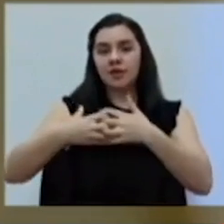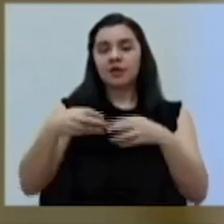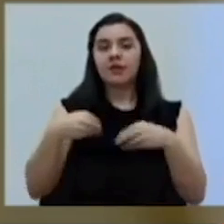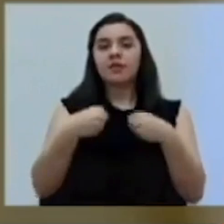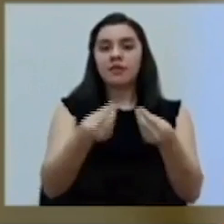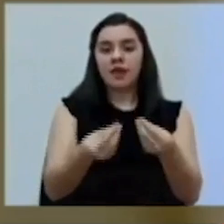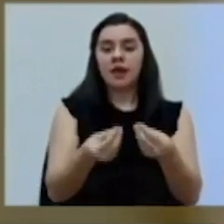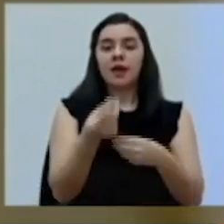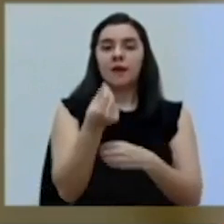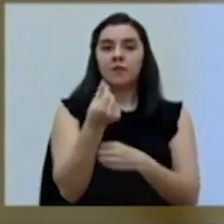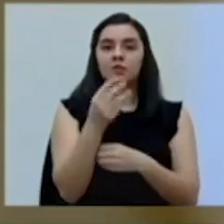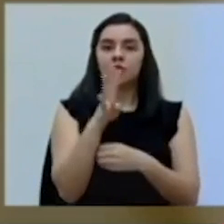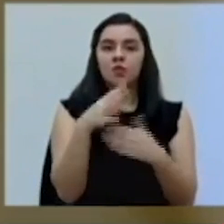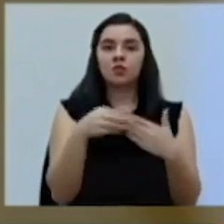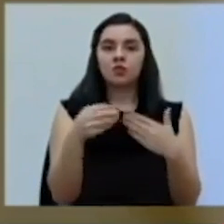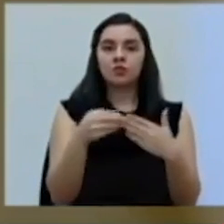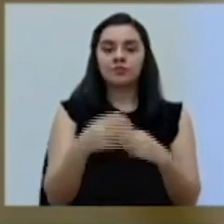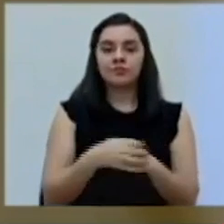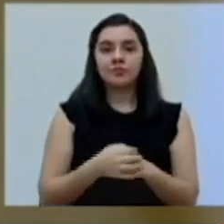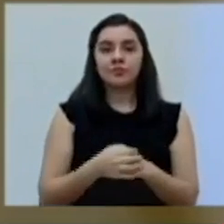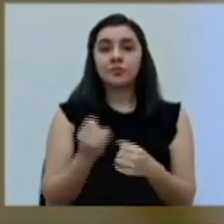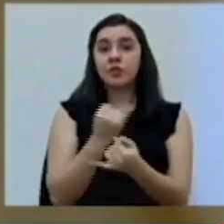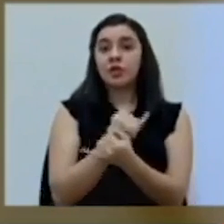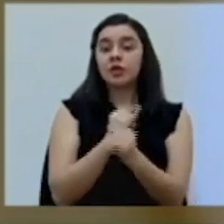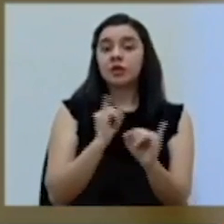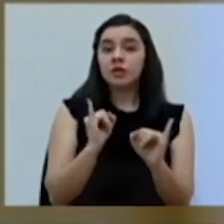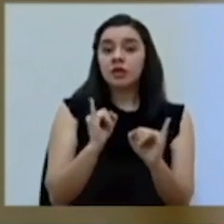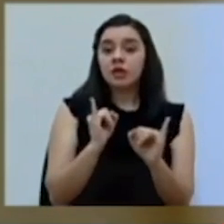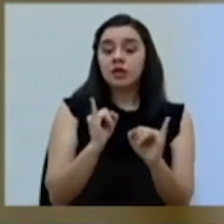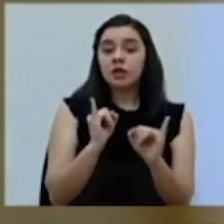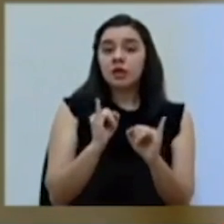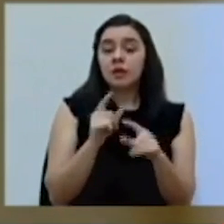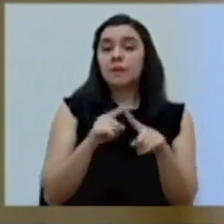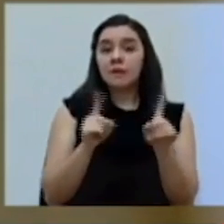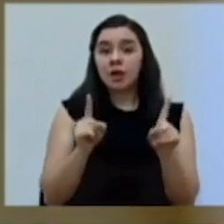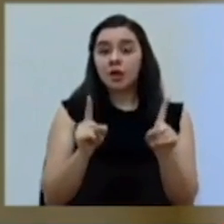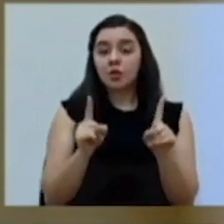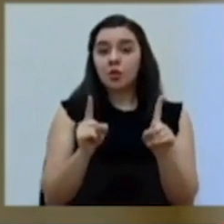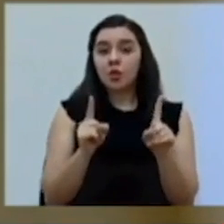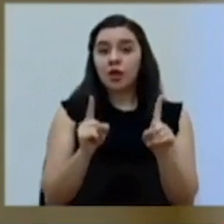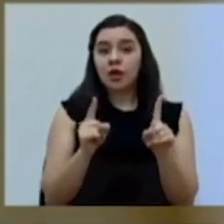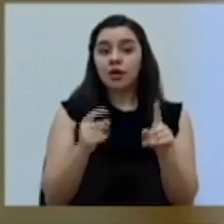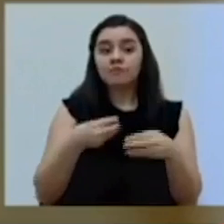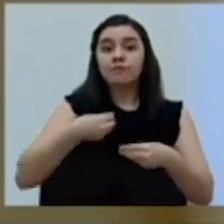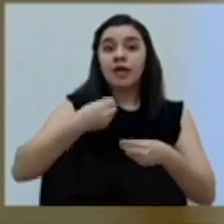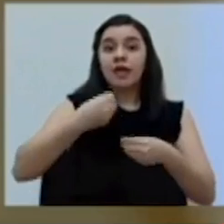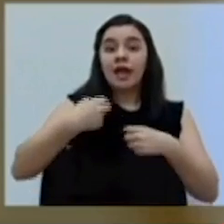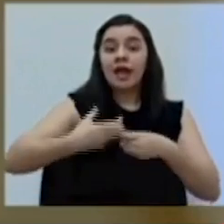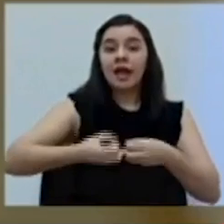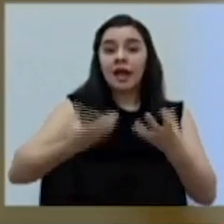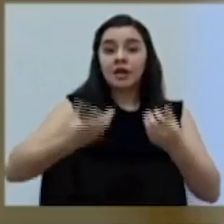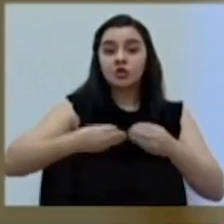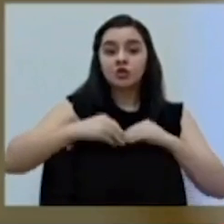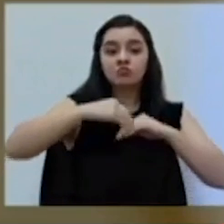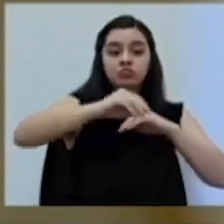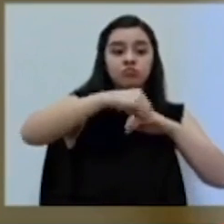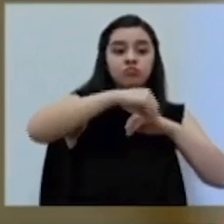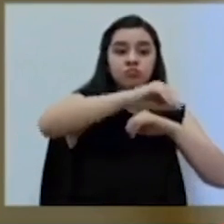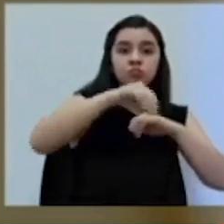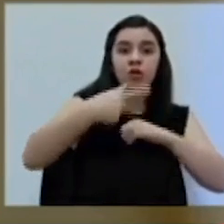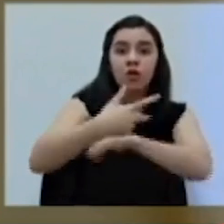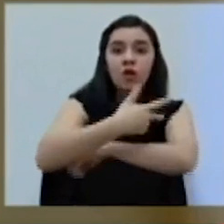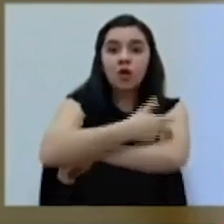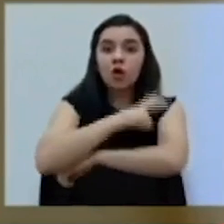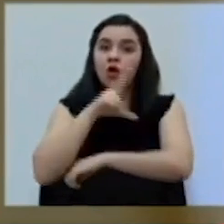costo. Sin embargo, el precio no incluye los gastos de distribución que serán adicionales. En este